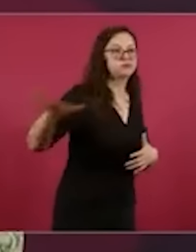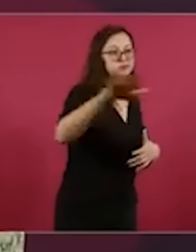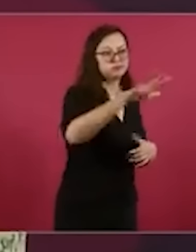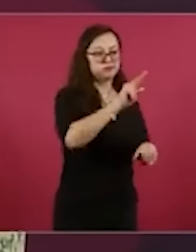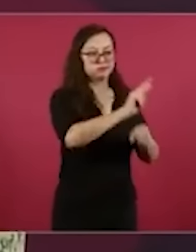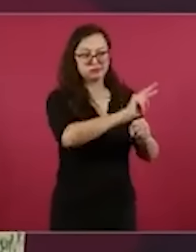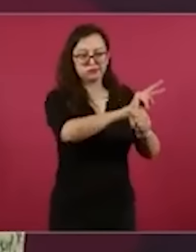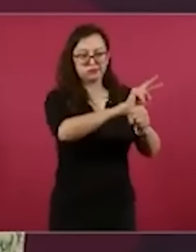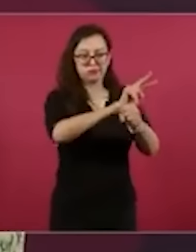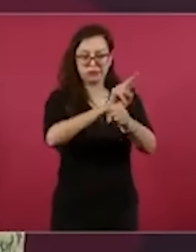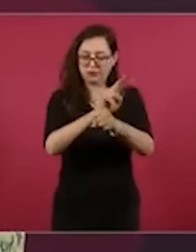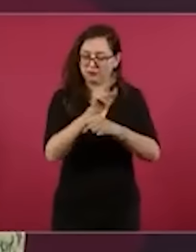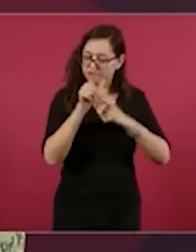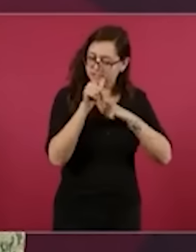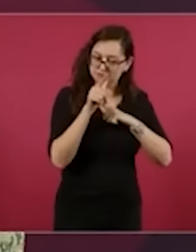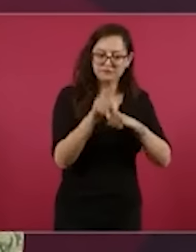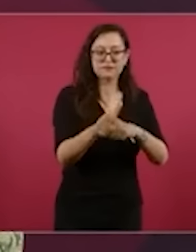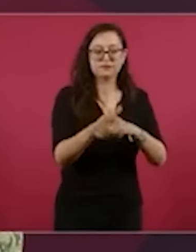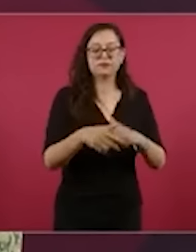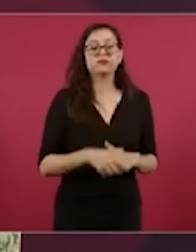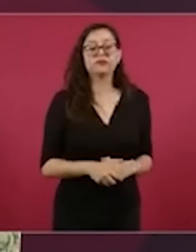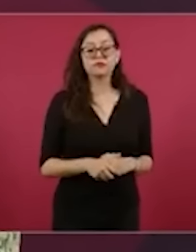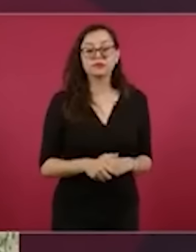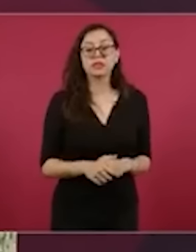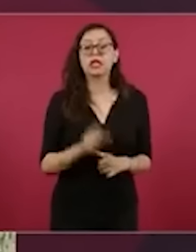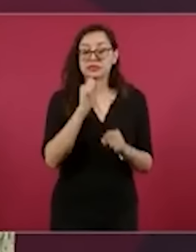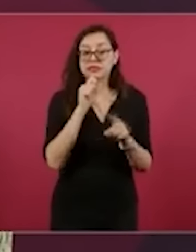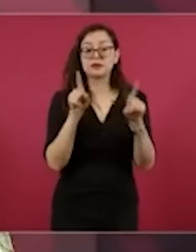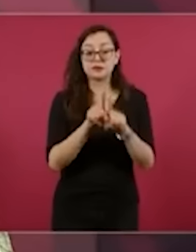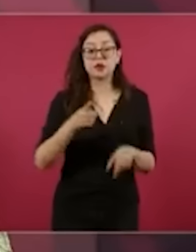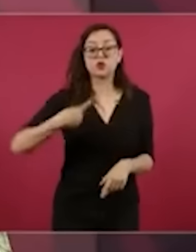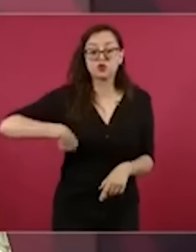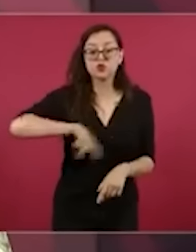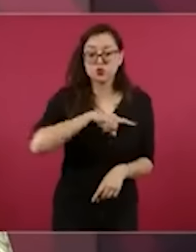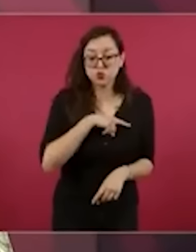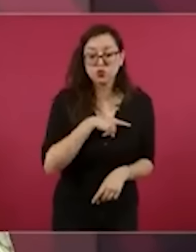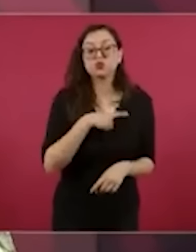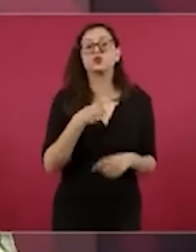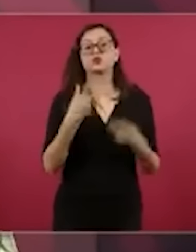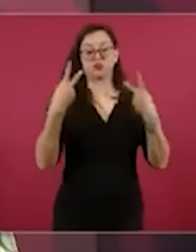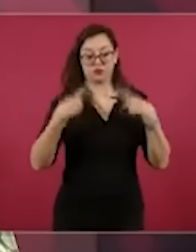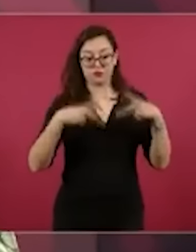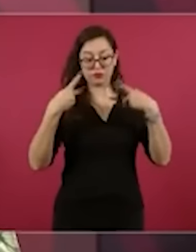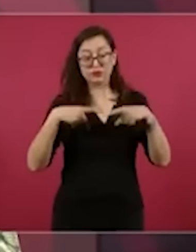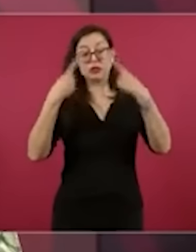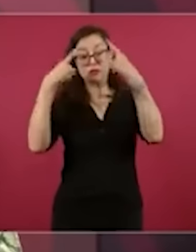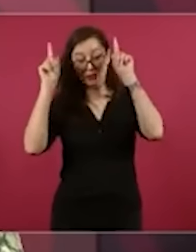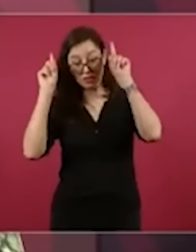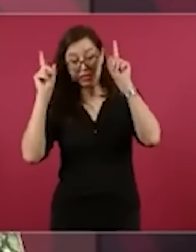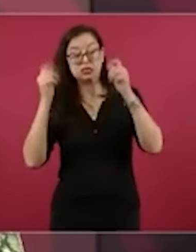además, trabajamos o seguimos atendiendo, tanto personal de Marina como